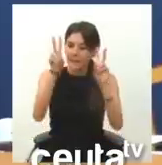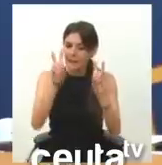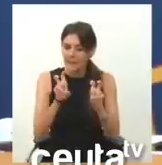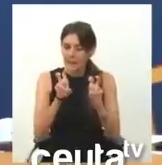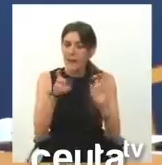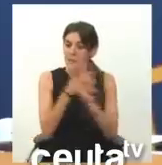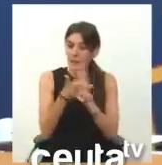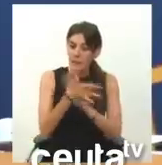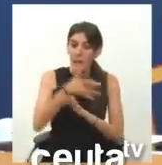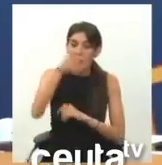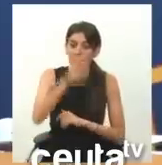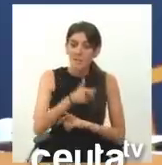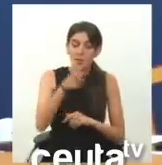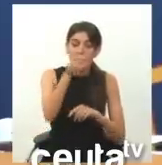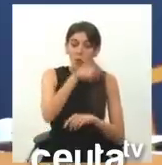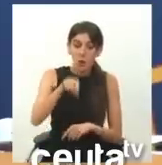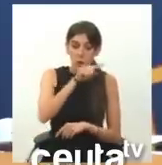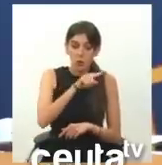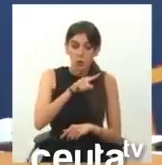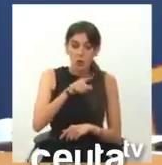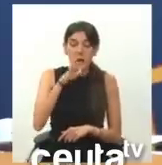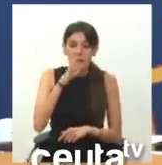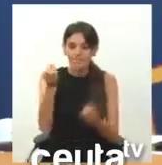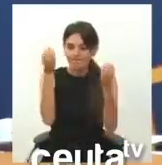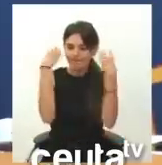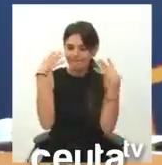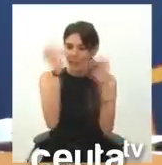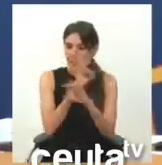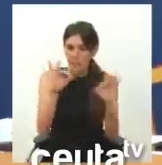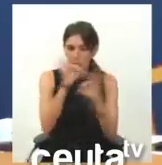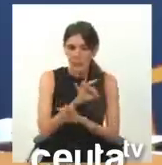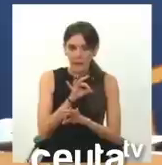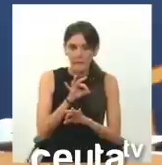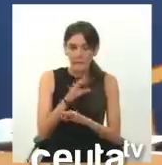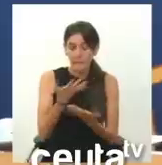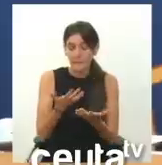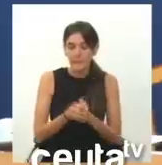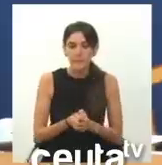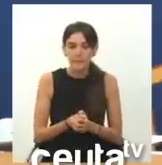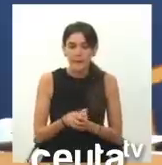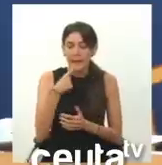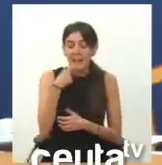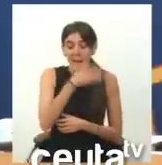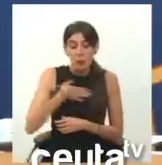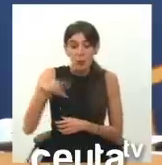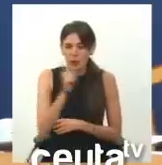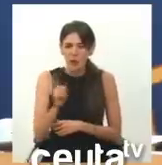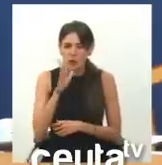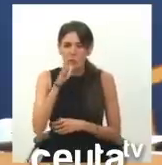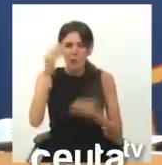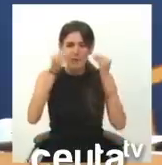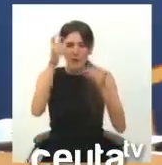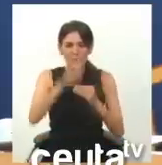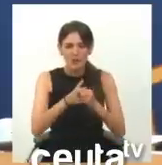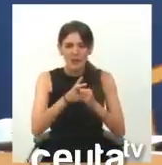y el señor Redondo no quiso oír del asunto. No quiso. No quiso porque me considera un